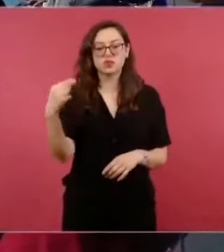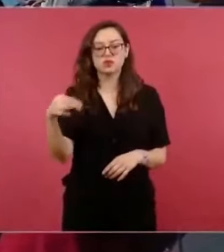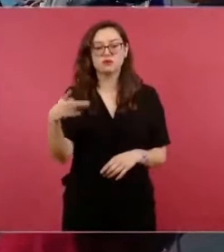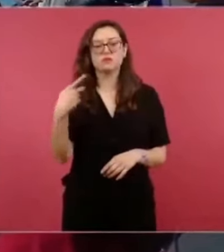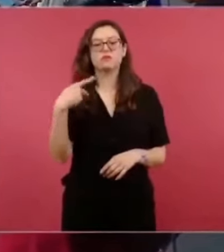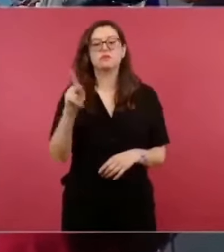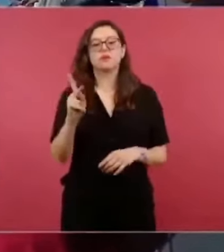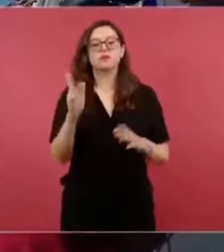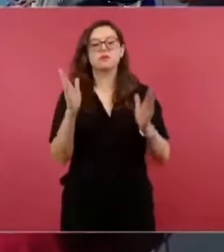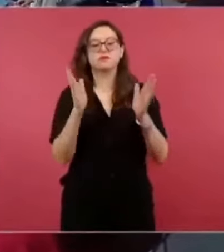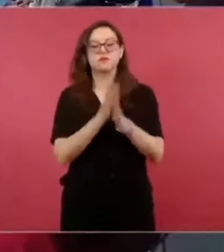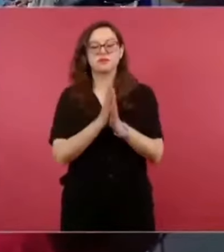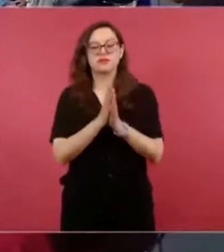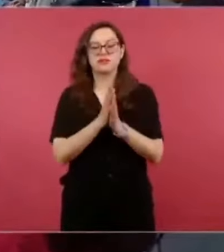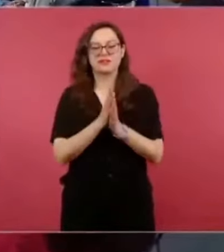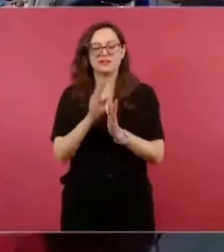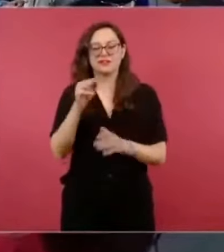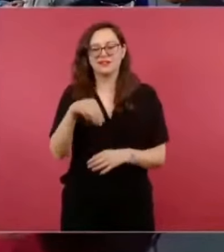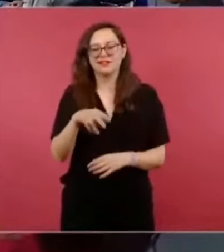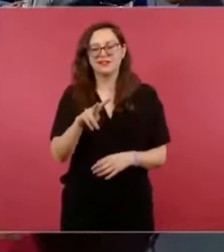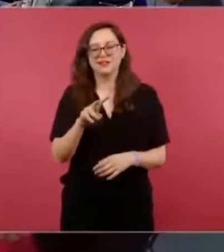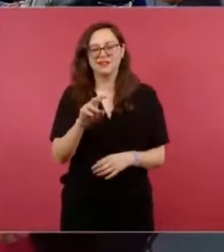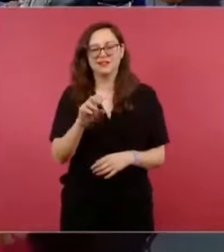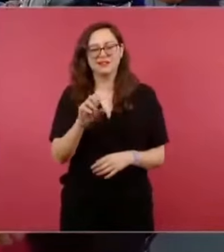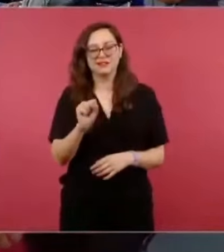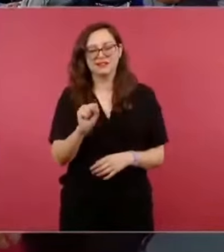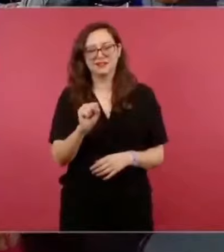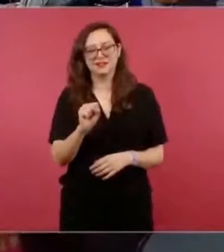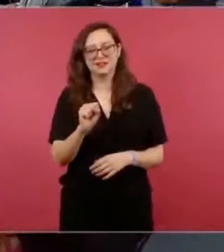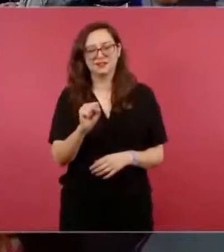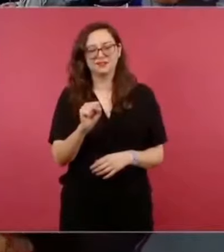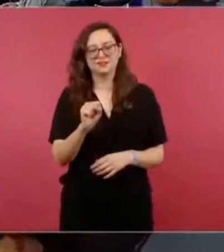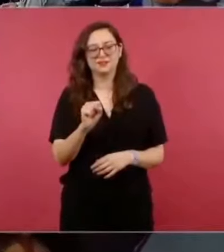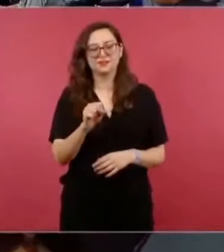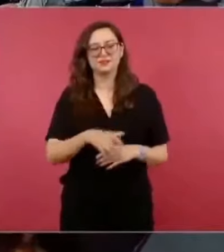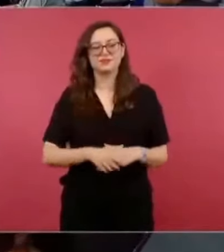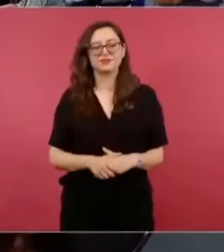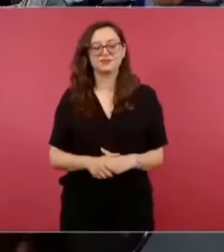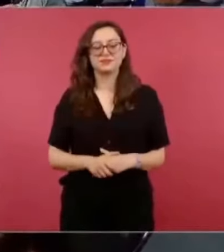MBS, ya creo que nos está escuchando,